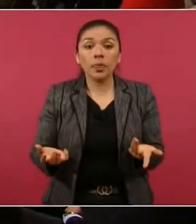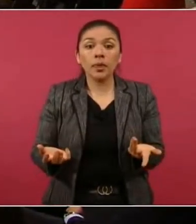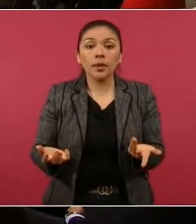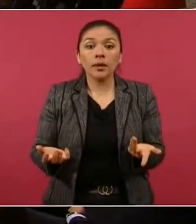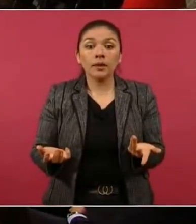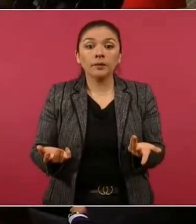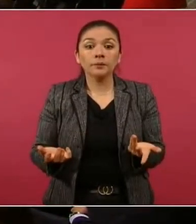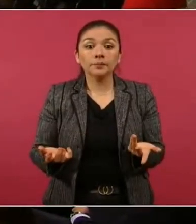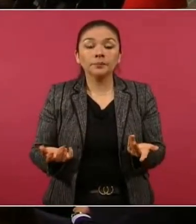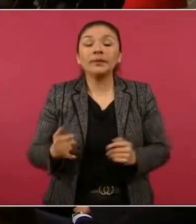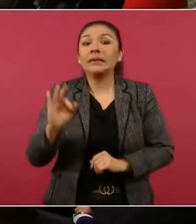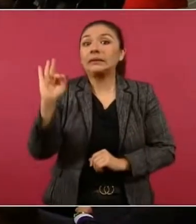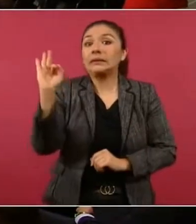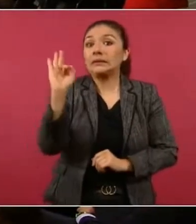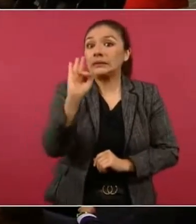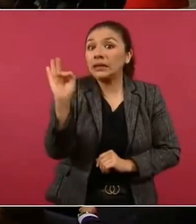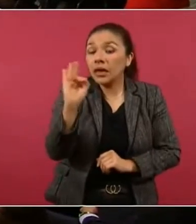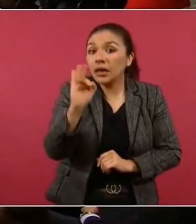llega un recibo